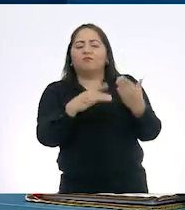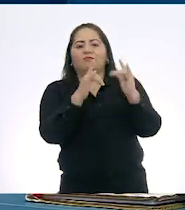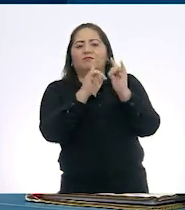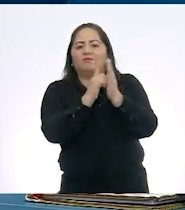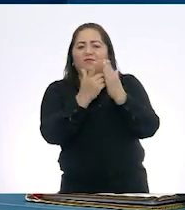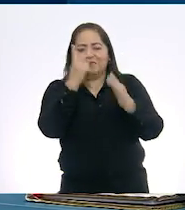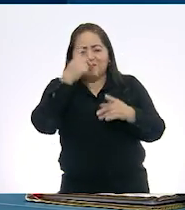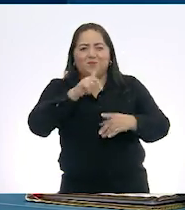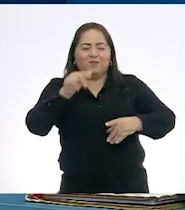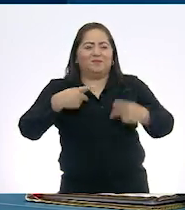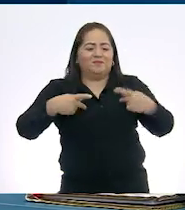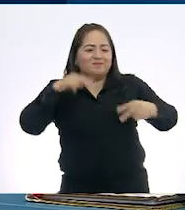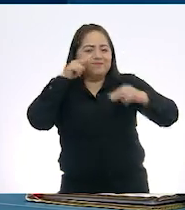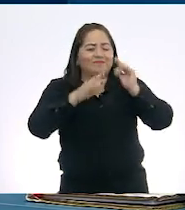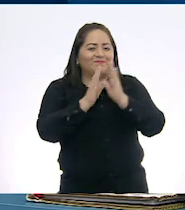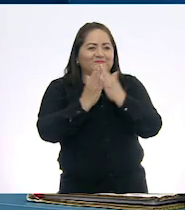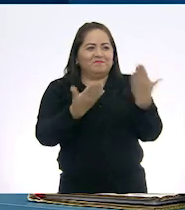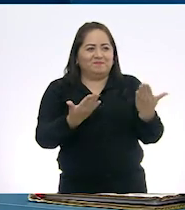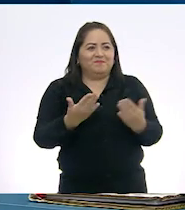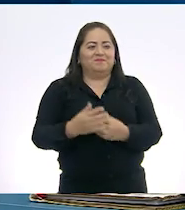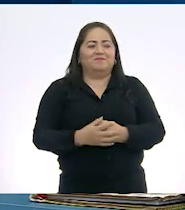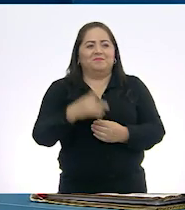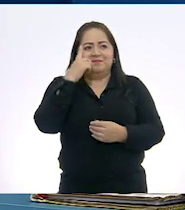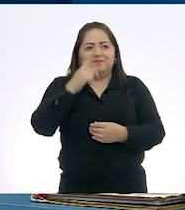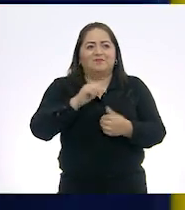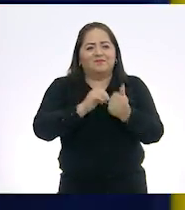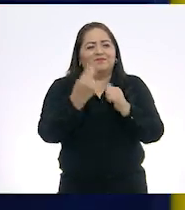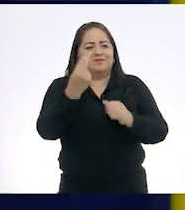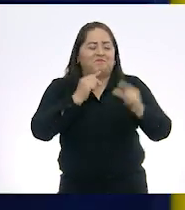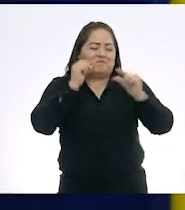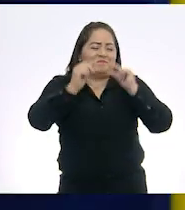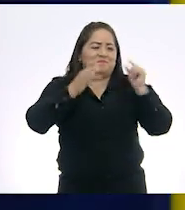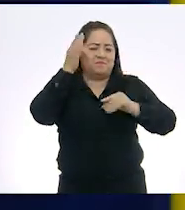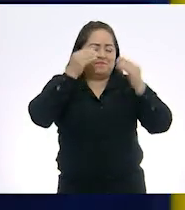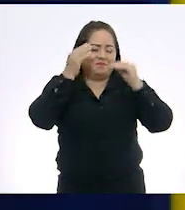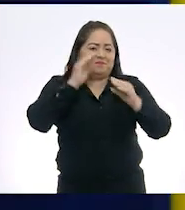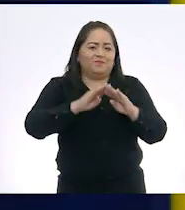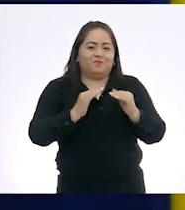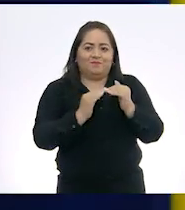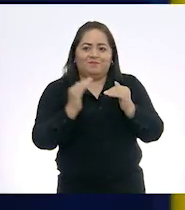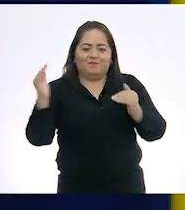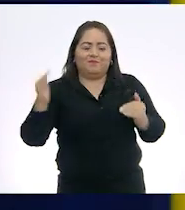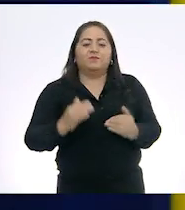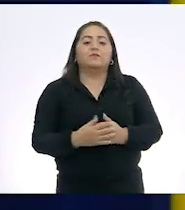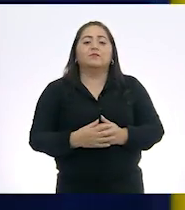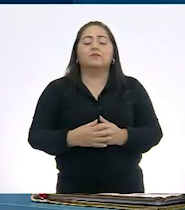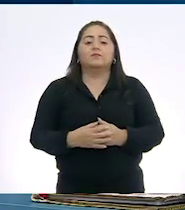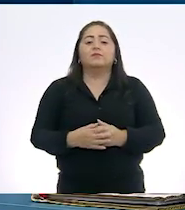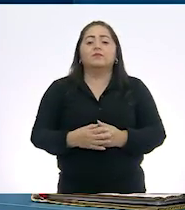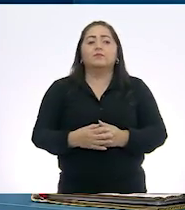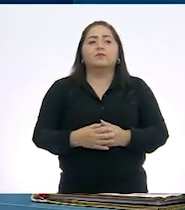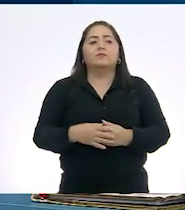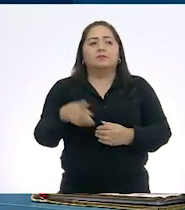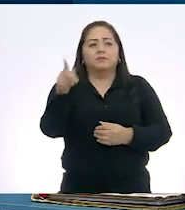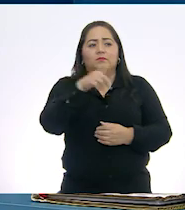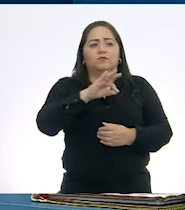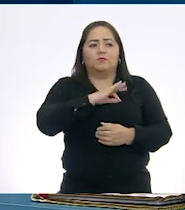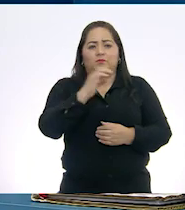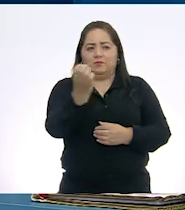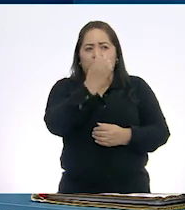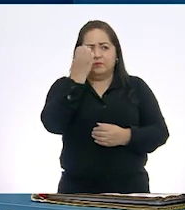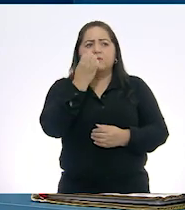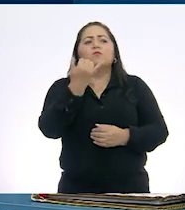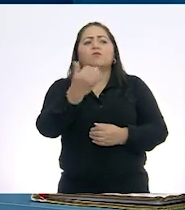público, para que el conocimiento se vaya generando todavía a mayor escala. Si nosotros incluimos a toda la comunidad educativa,